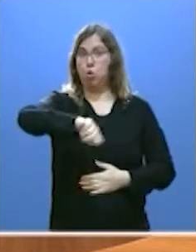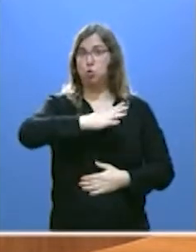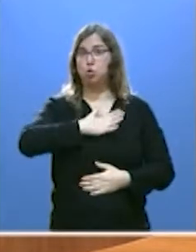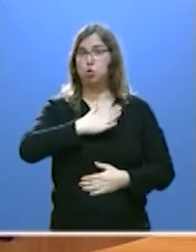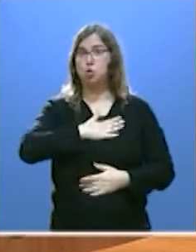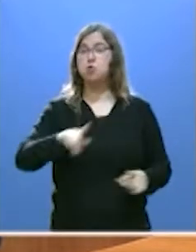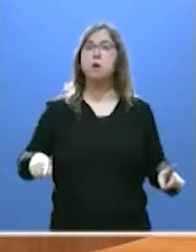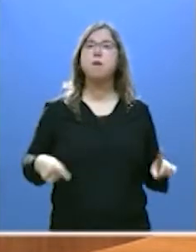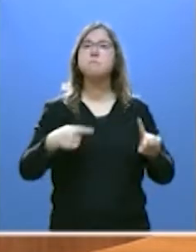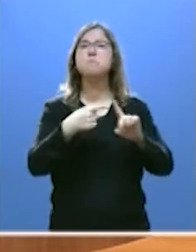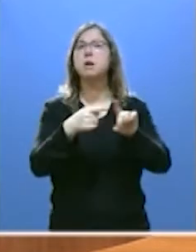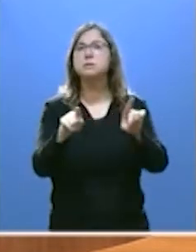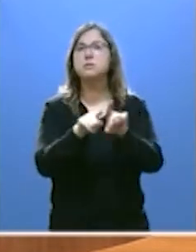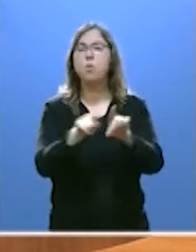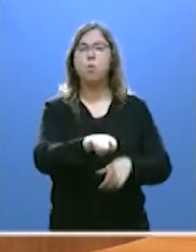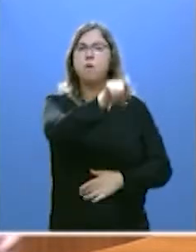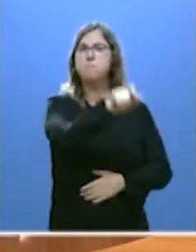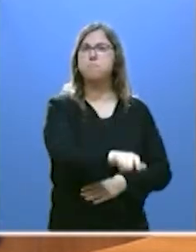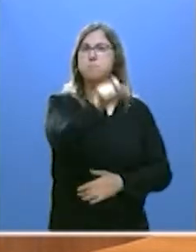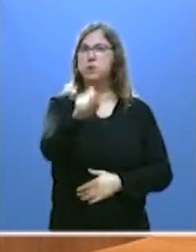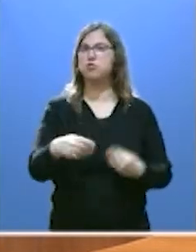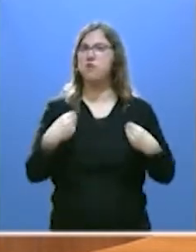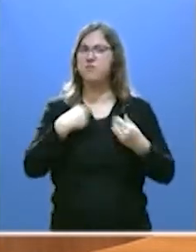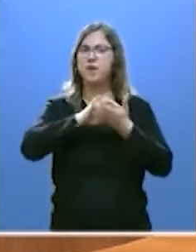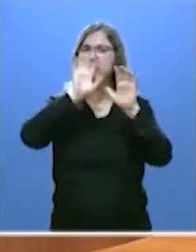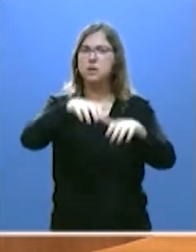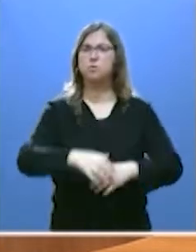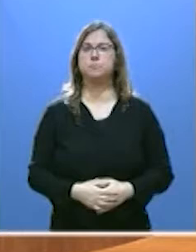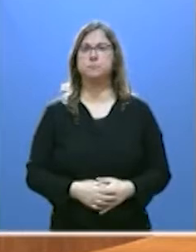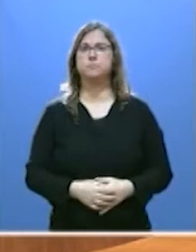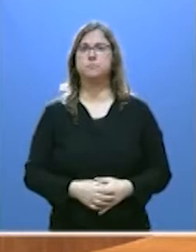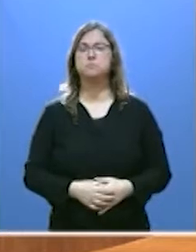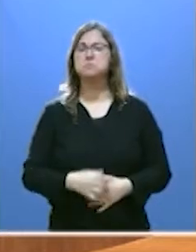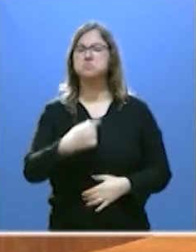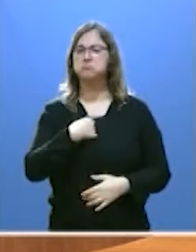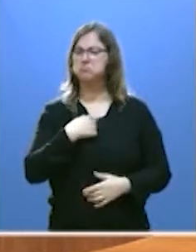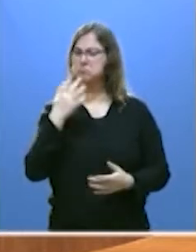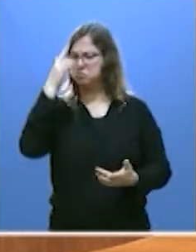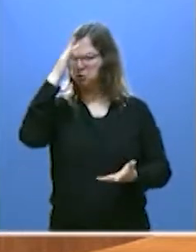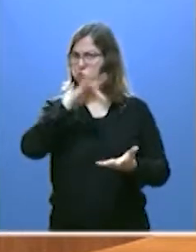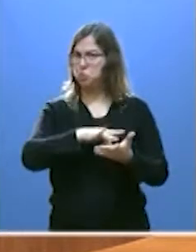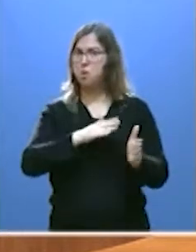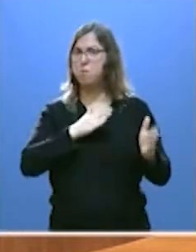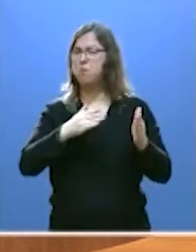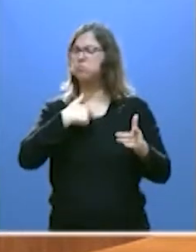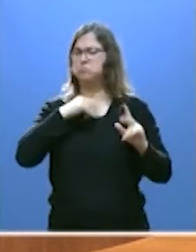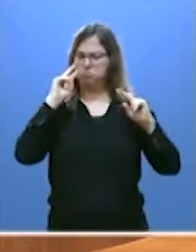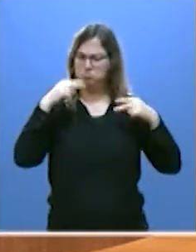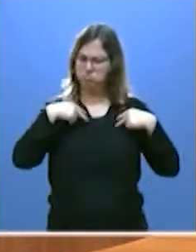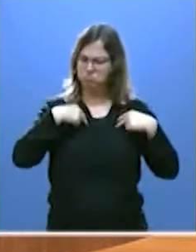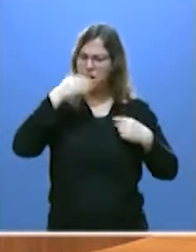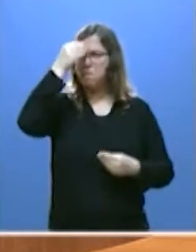y también con las personas de Castilla y León. Y yo llegado a este punto me pregunto